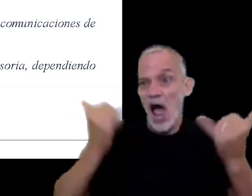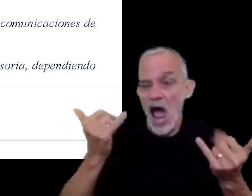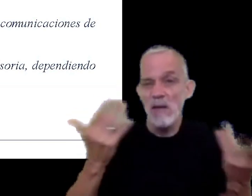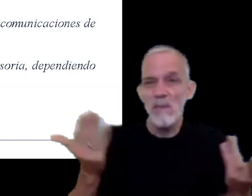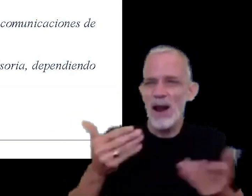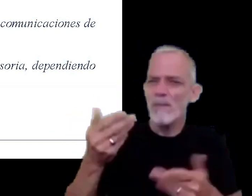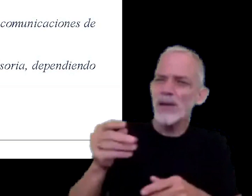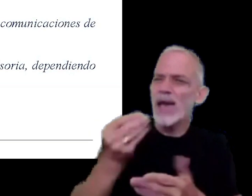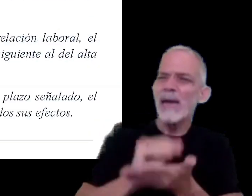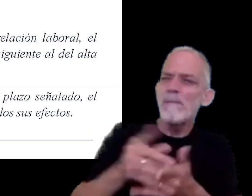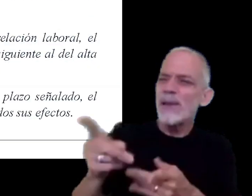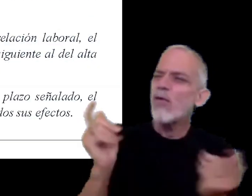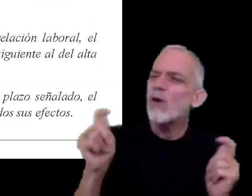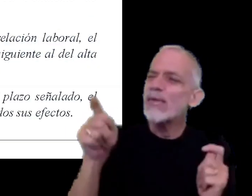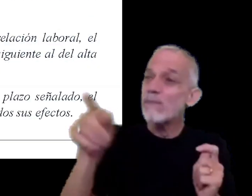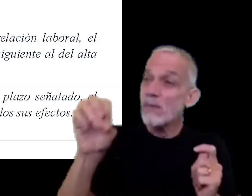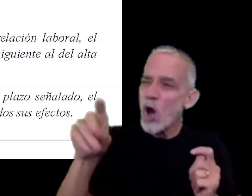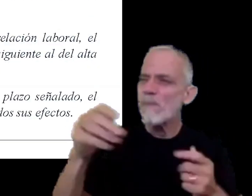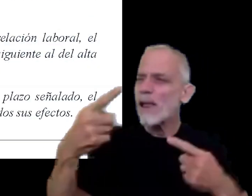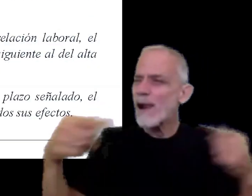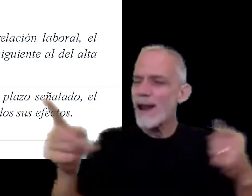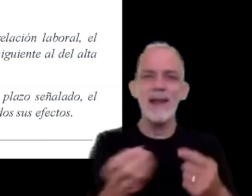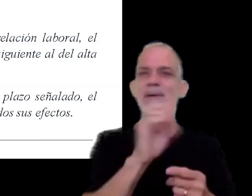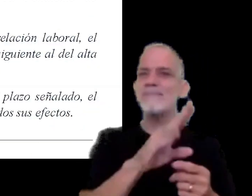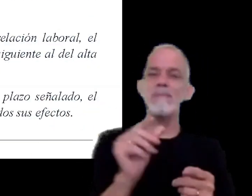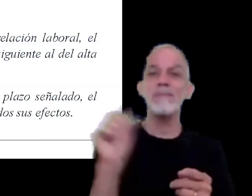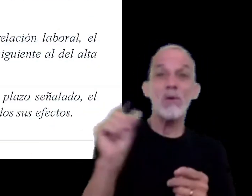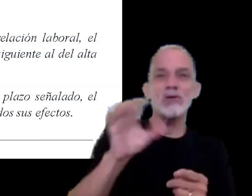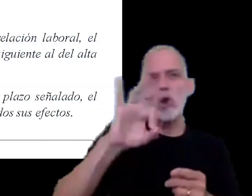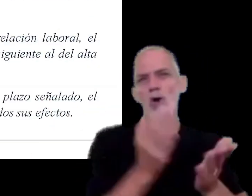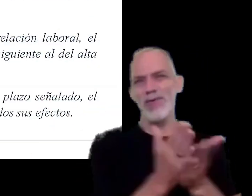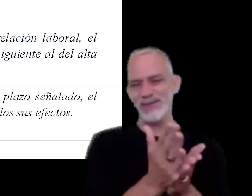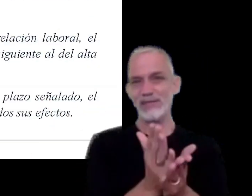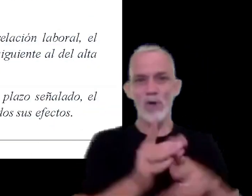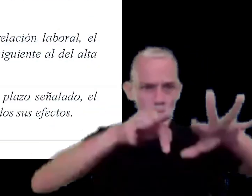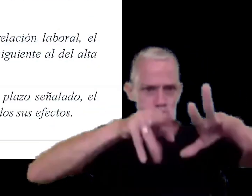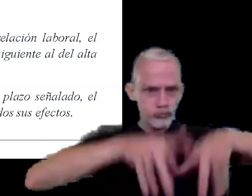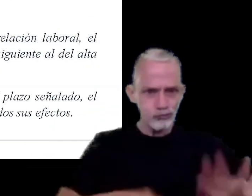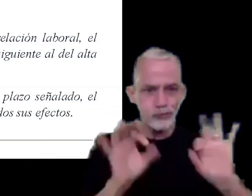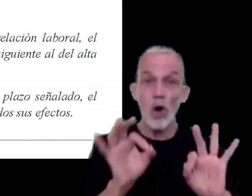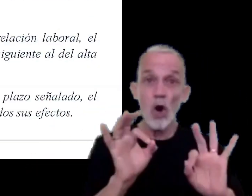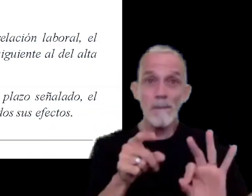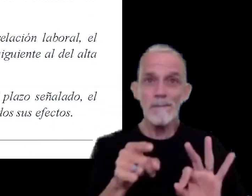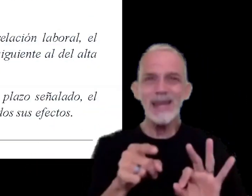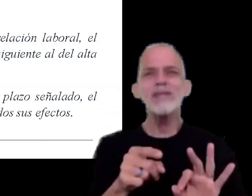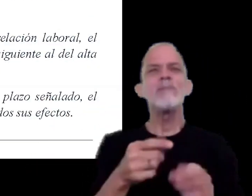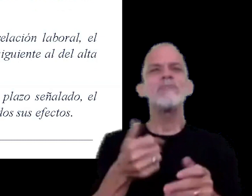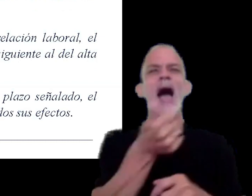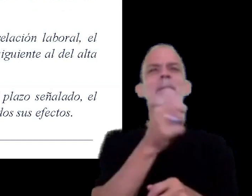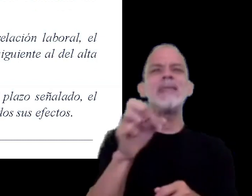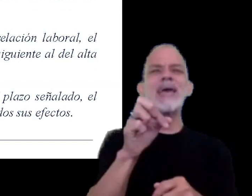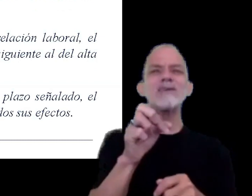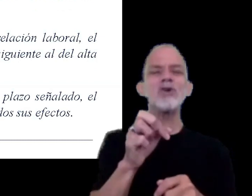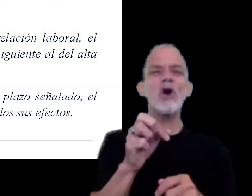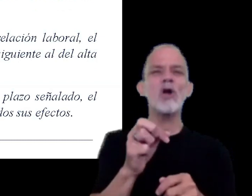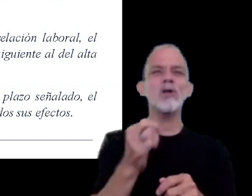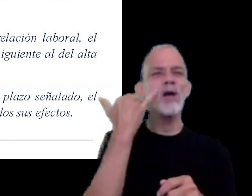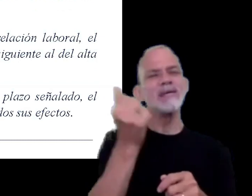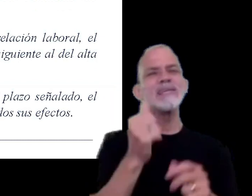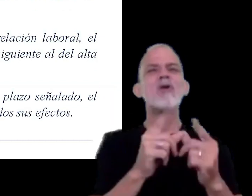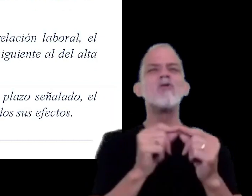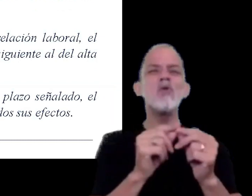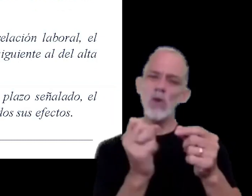el alta a este empleado pero una vez completados los datos la aplicación va a emitir un dígito verificador